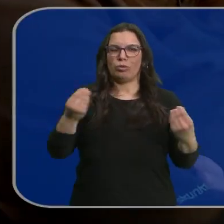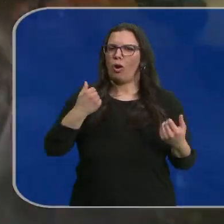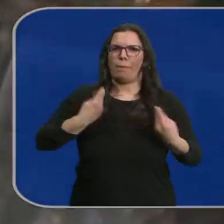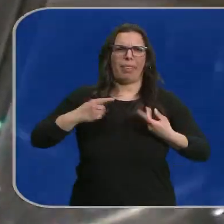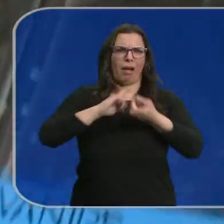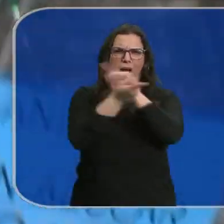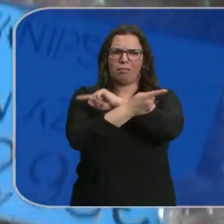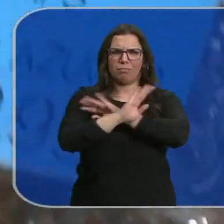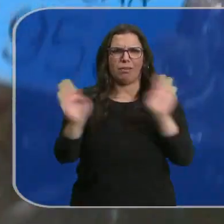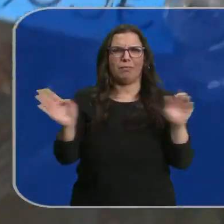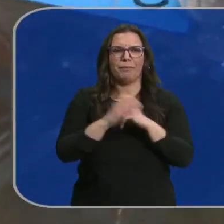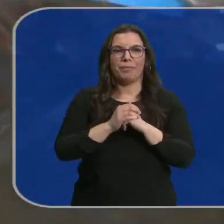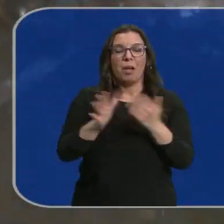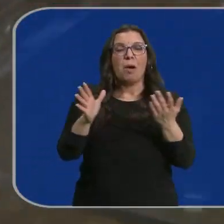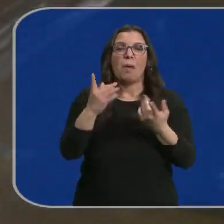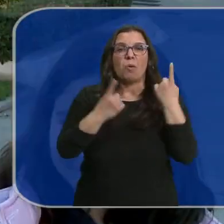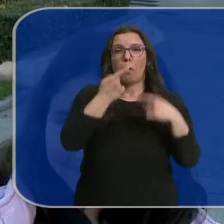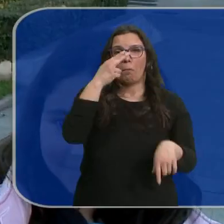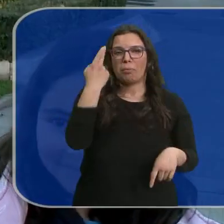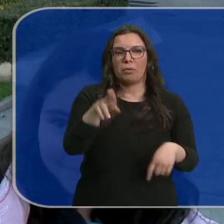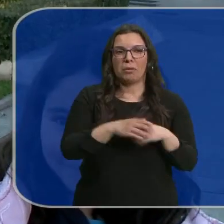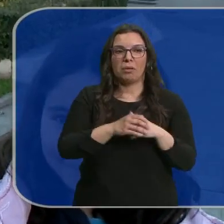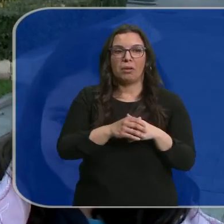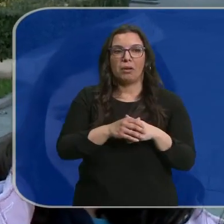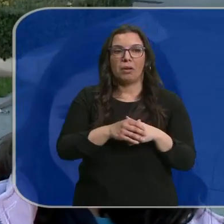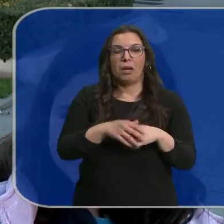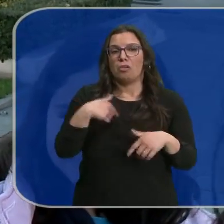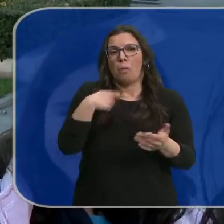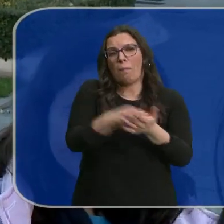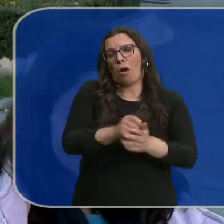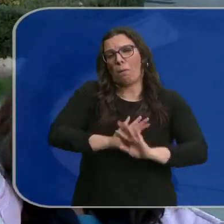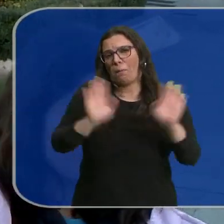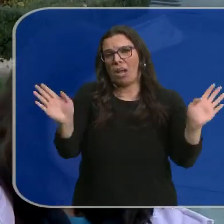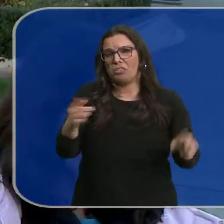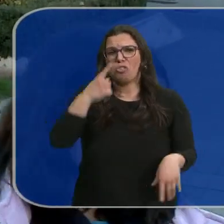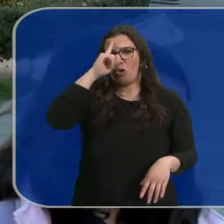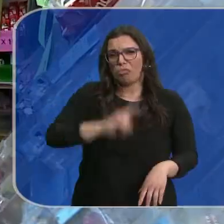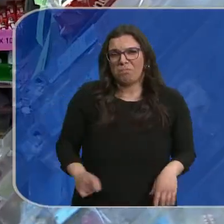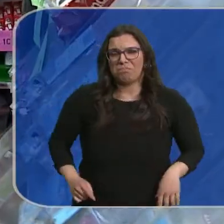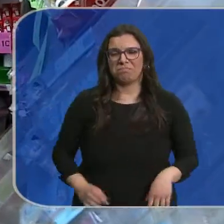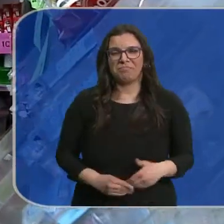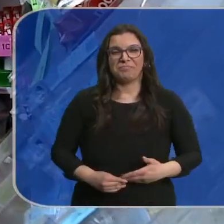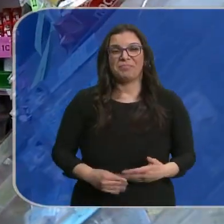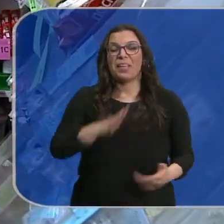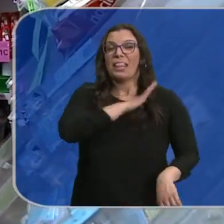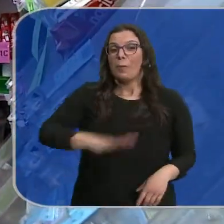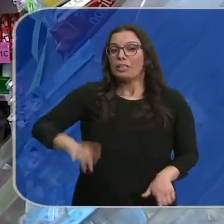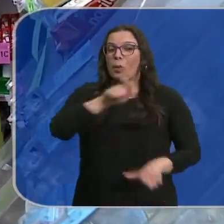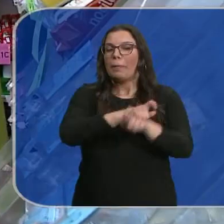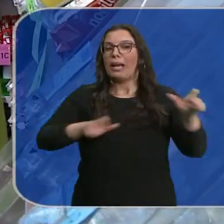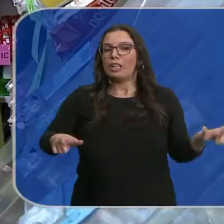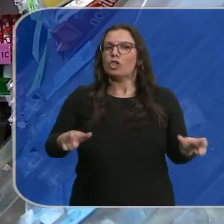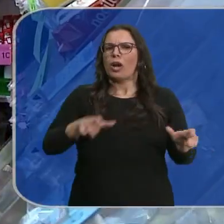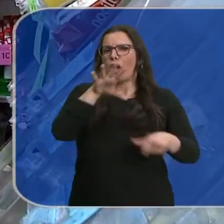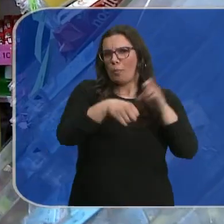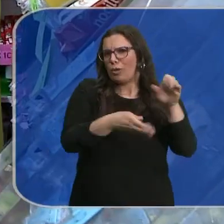mucho la vida. Aunque no a todos les importa. Y escogen y yo pago y ya está. No me digas, no lo sé. De momento el público no